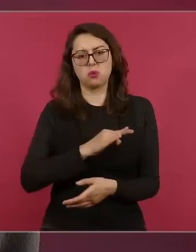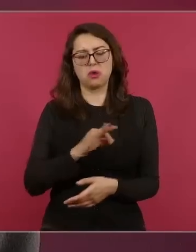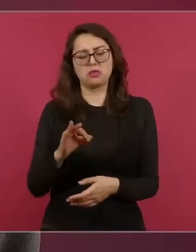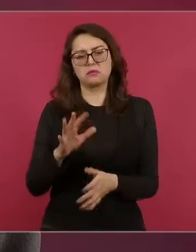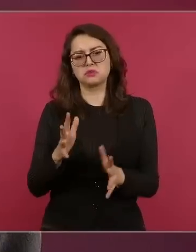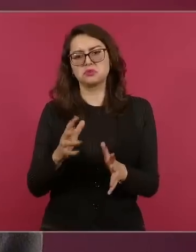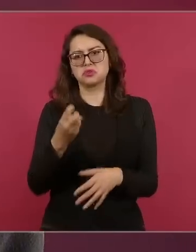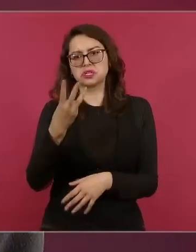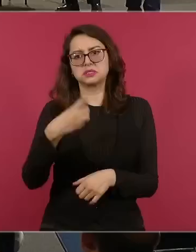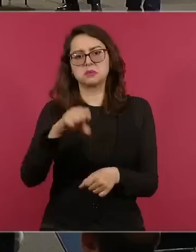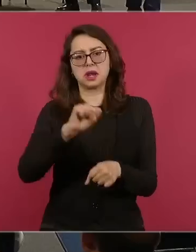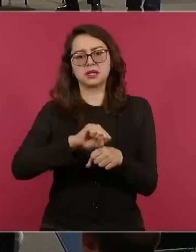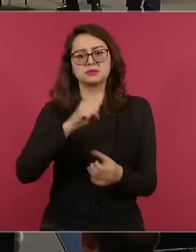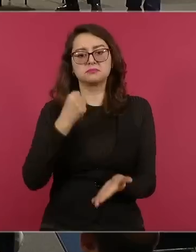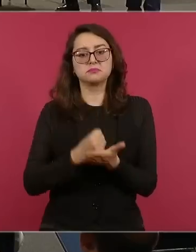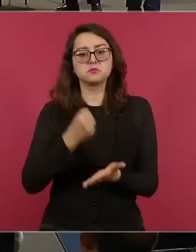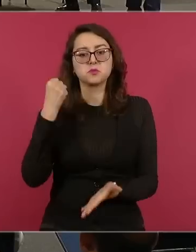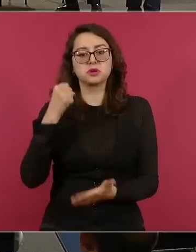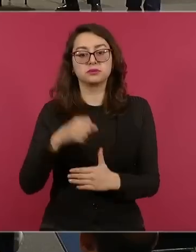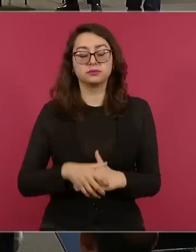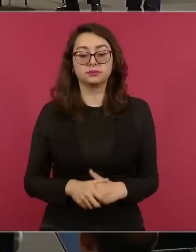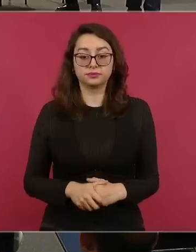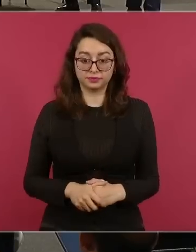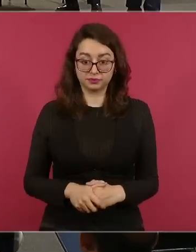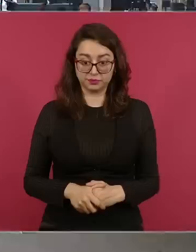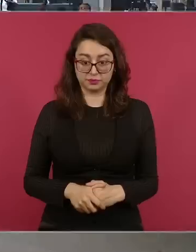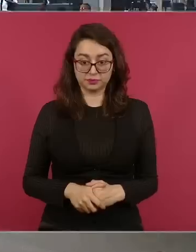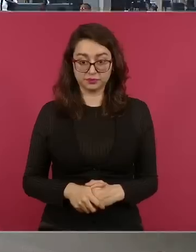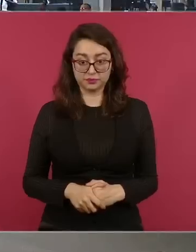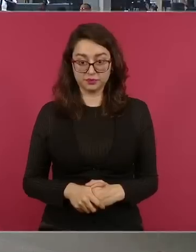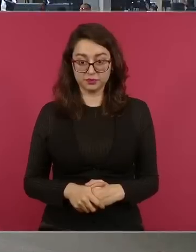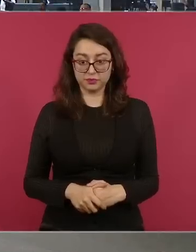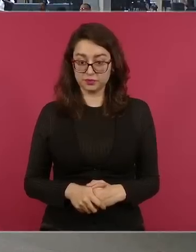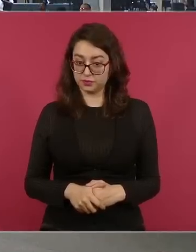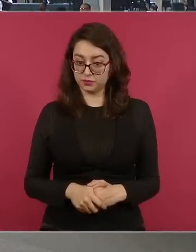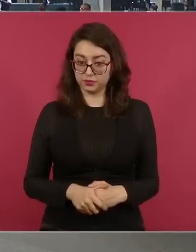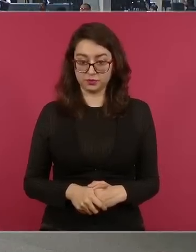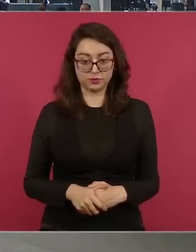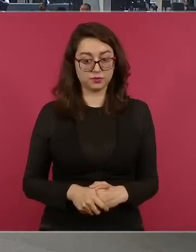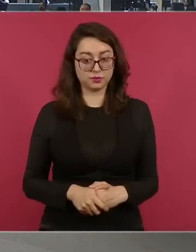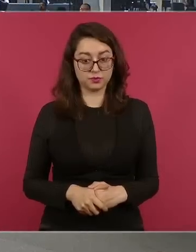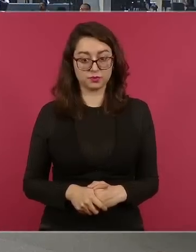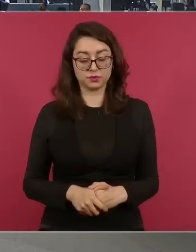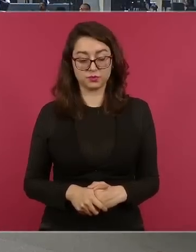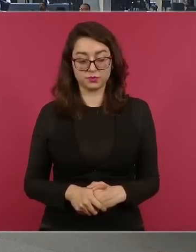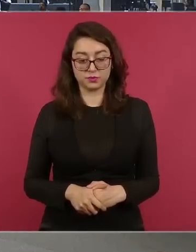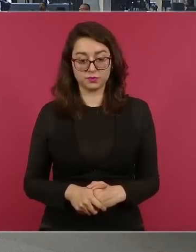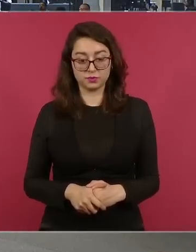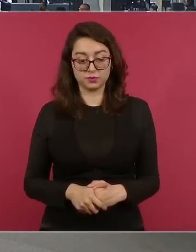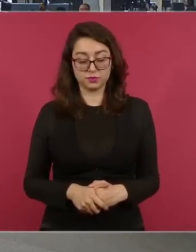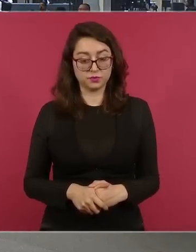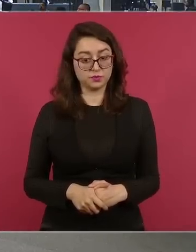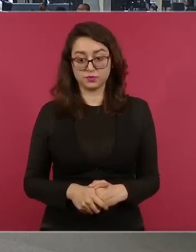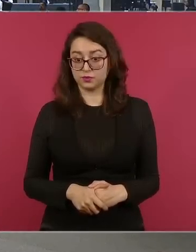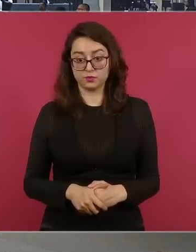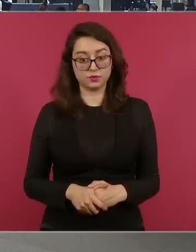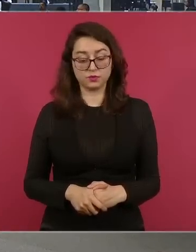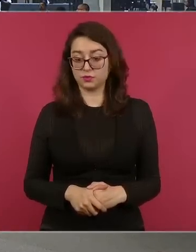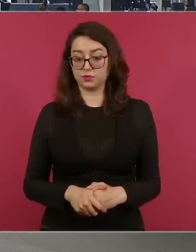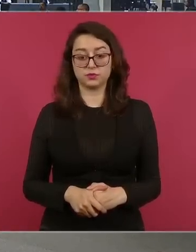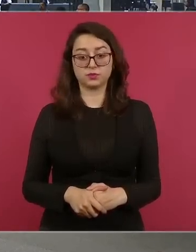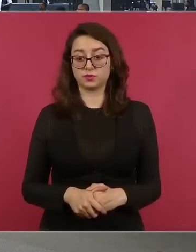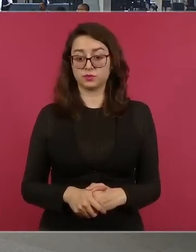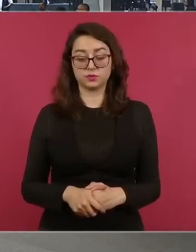definitiva. alguna consecuencia de aquellas personas que se hayan puesto spulic a la que se va a poner ahorita? No, no, no, como